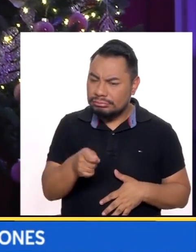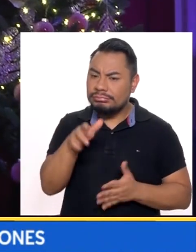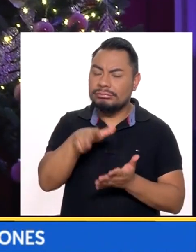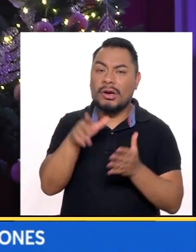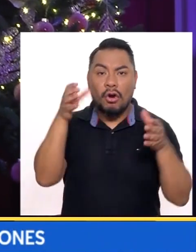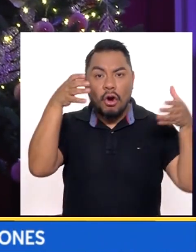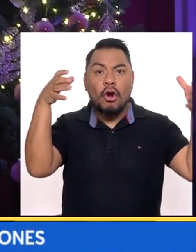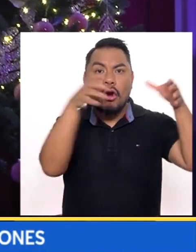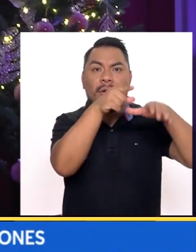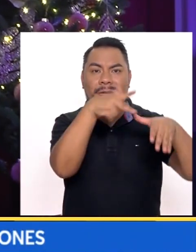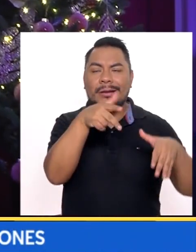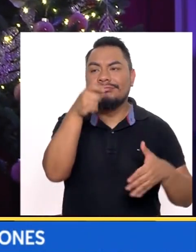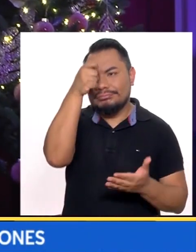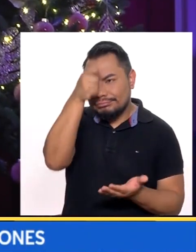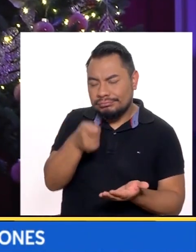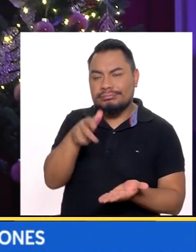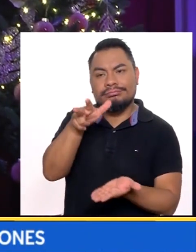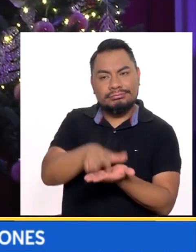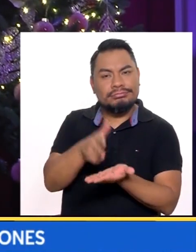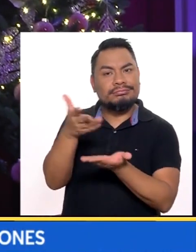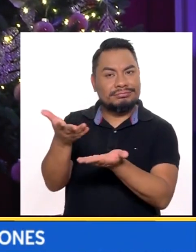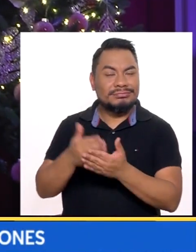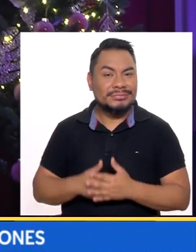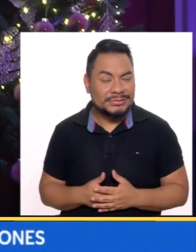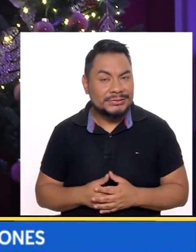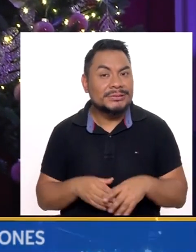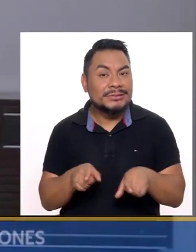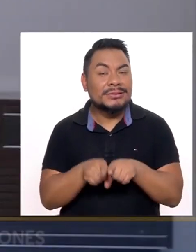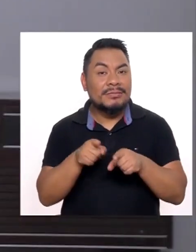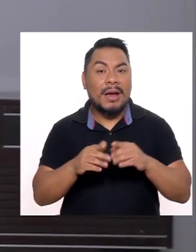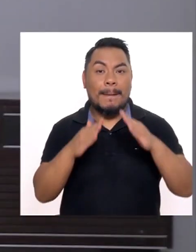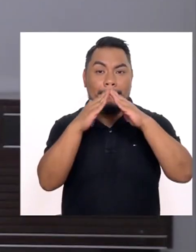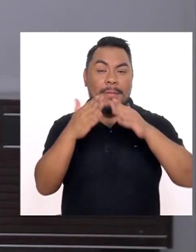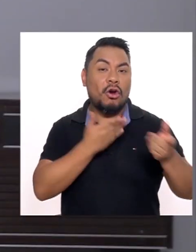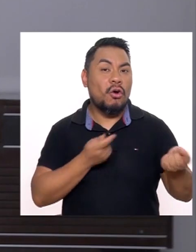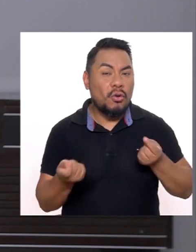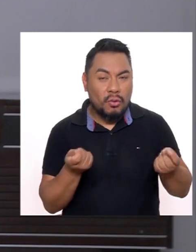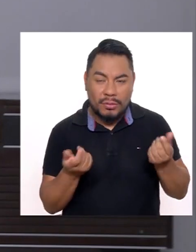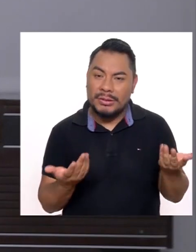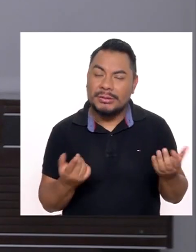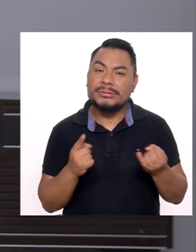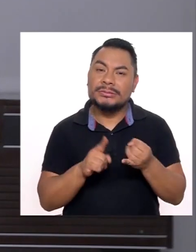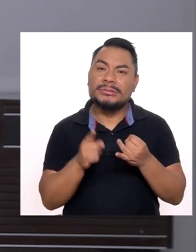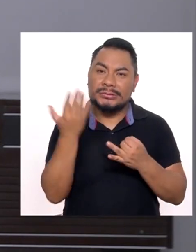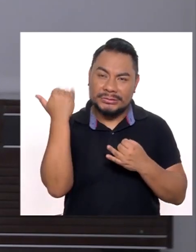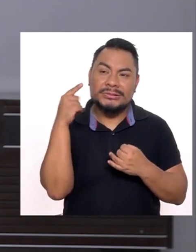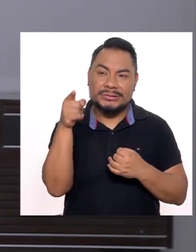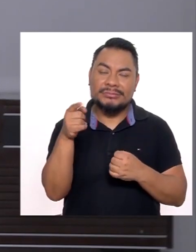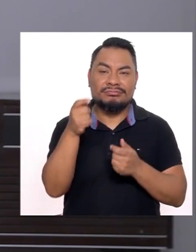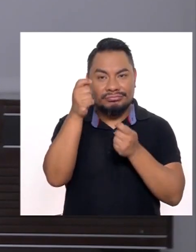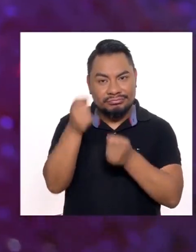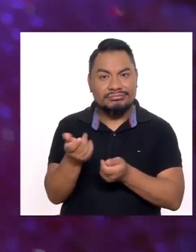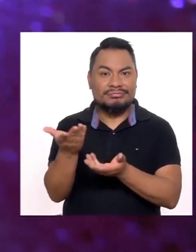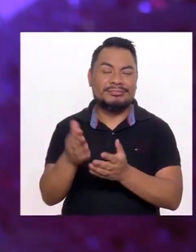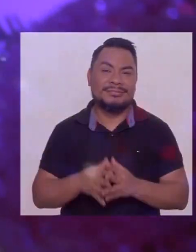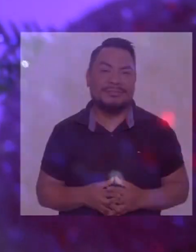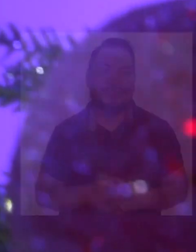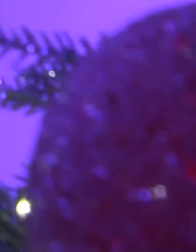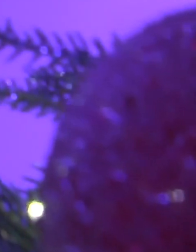Reconocido por el Congreso de la República Por el Palacio de Gobierno Por el presidente de esa época